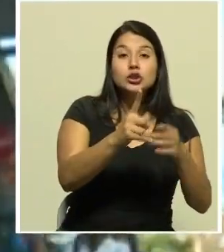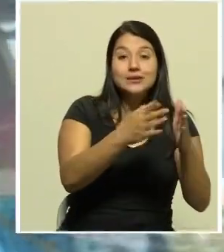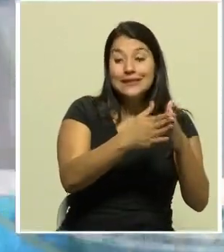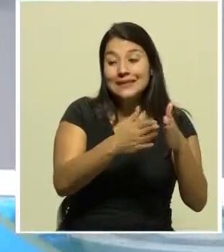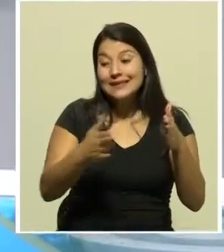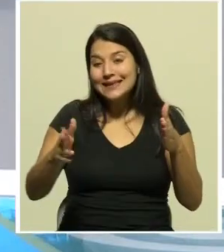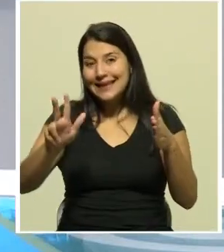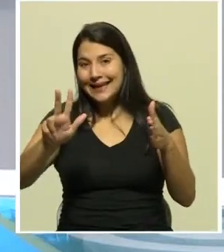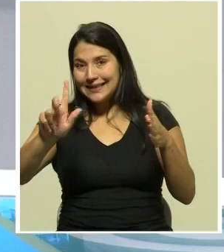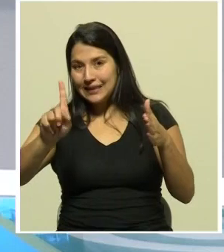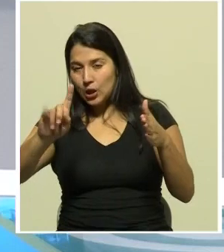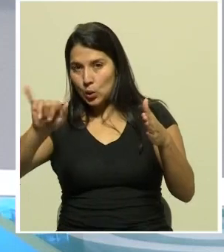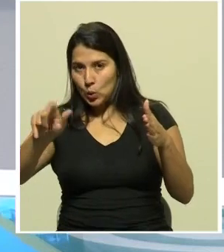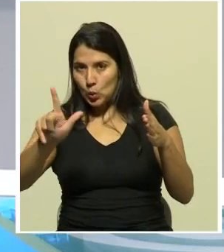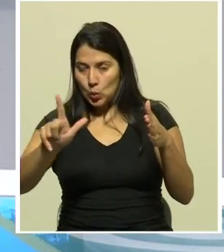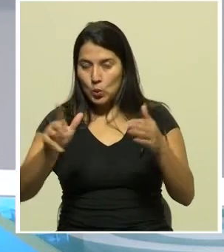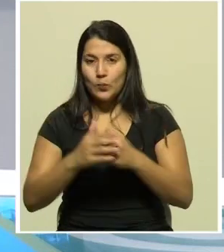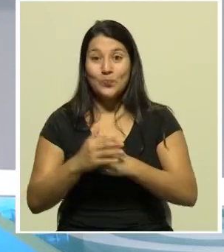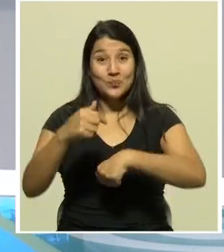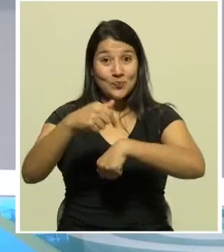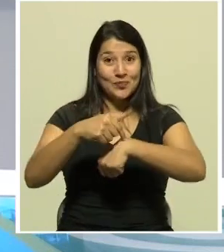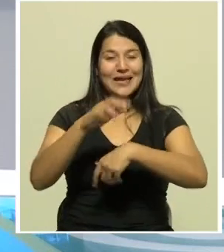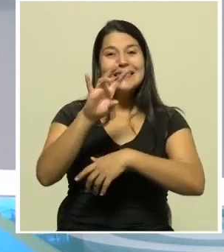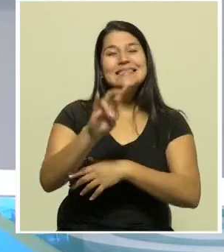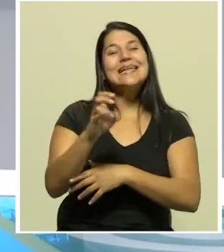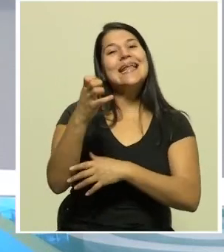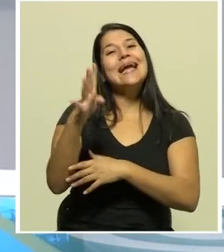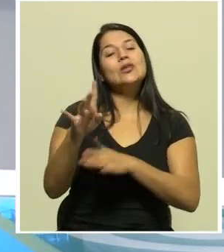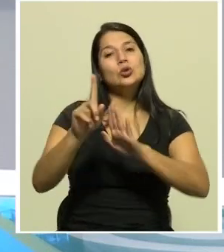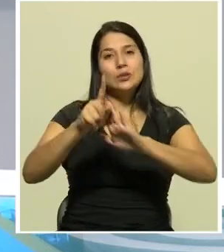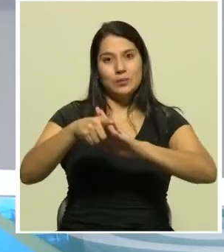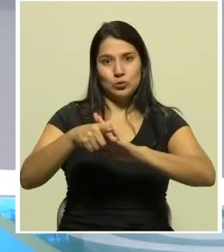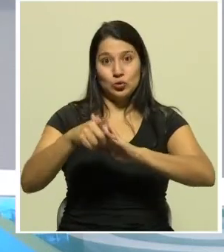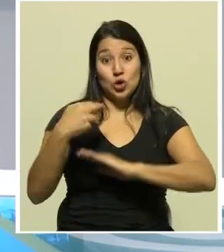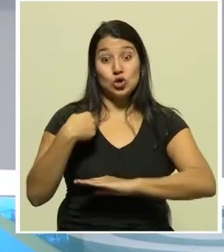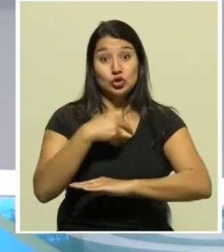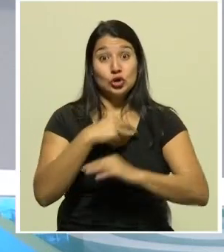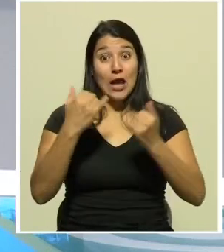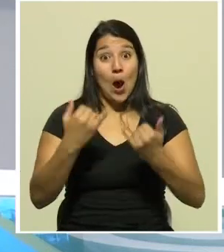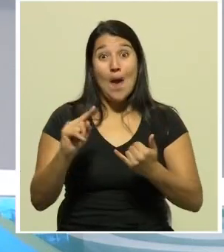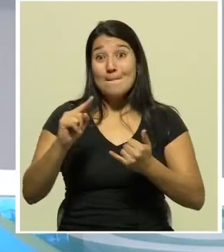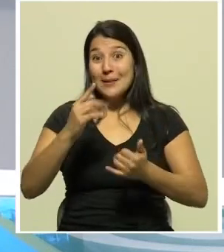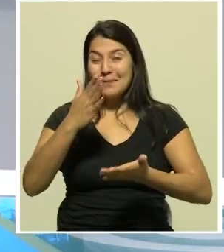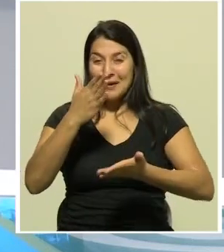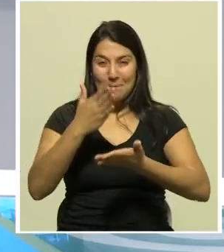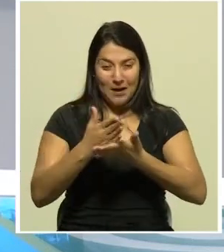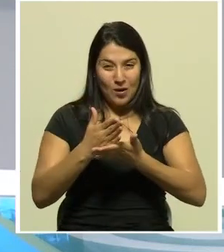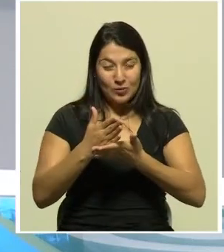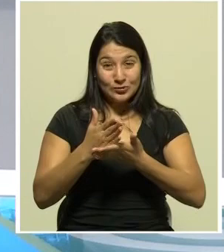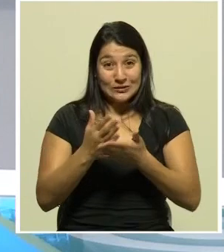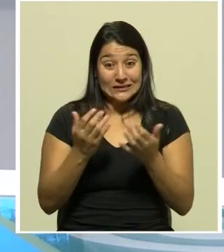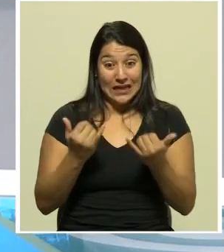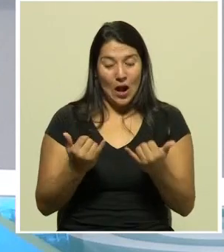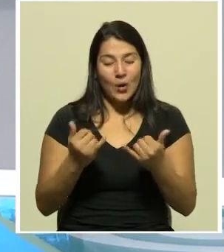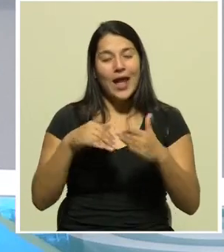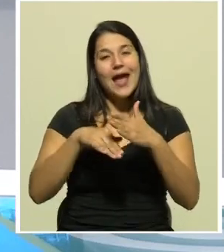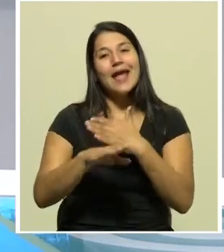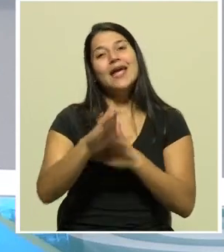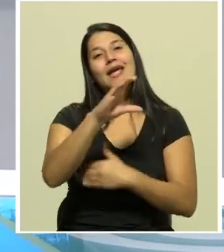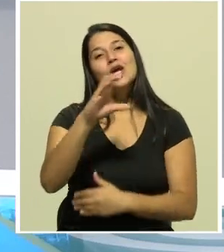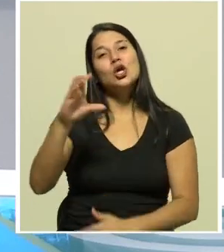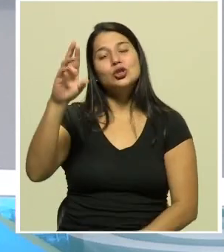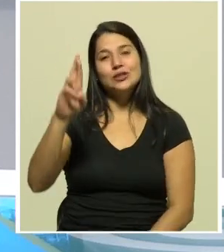julio. Siete de la noche con 14 minutos. Hacemos la primera pausa en esta edición